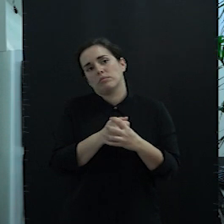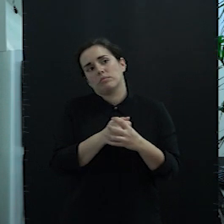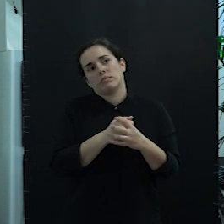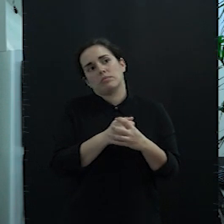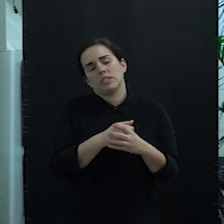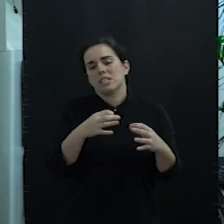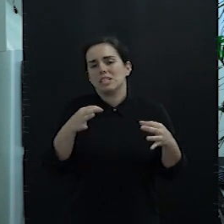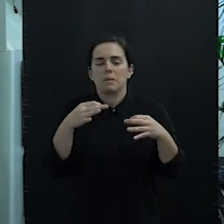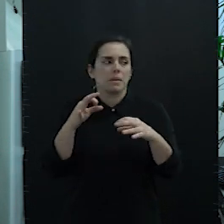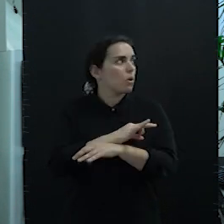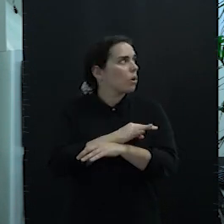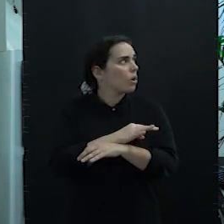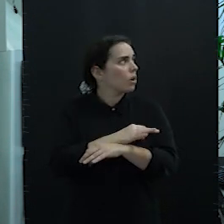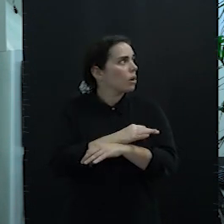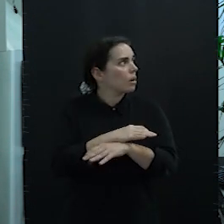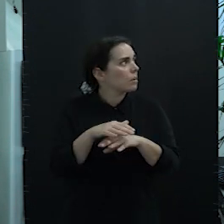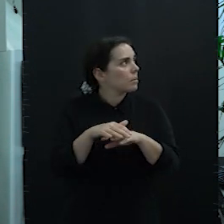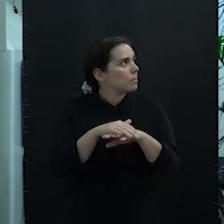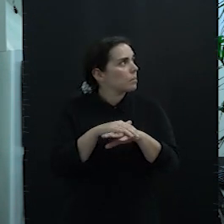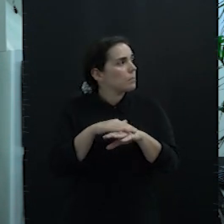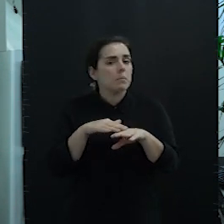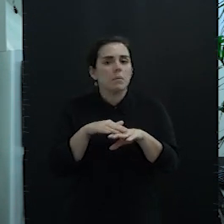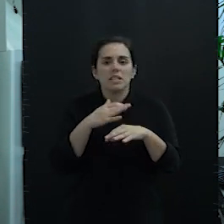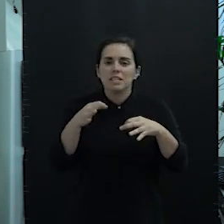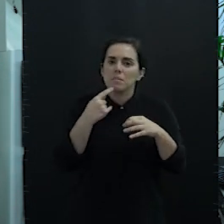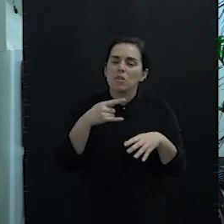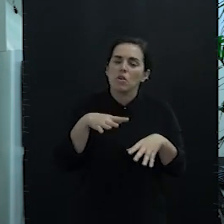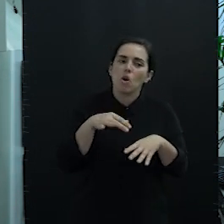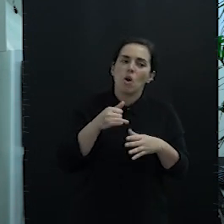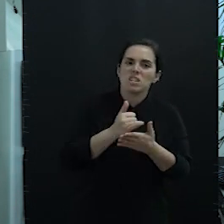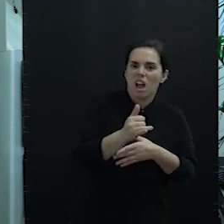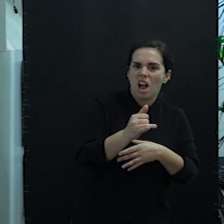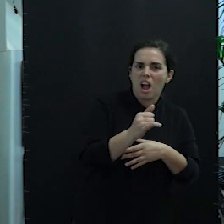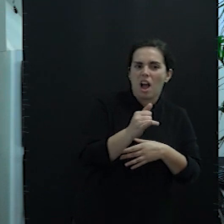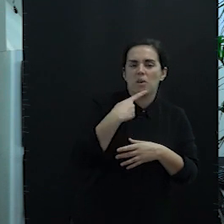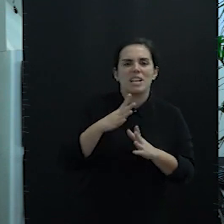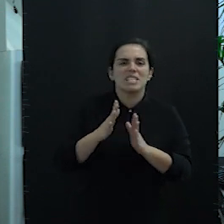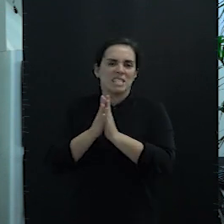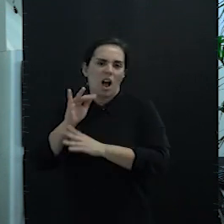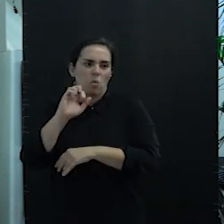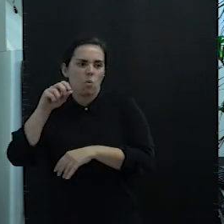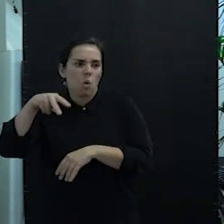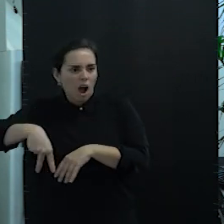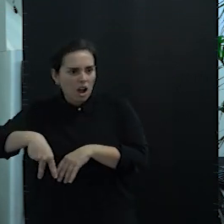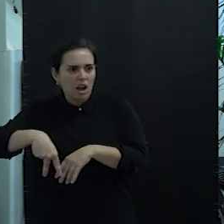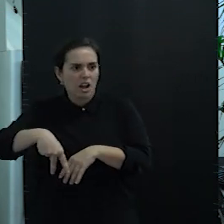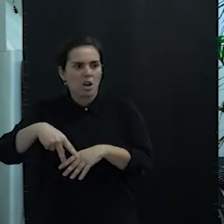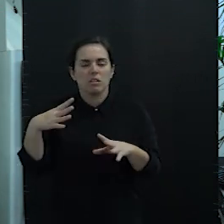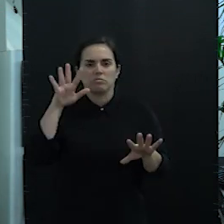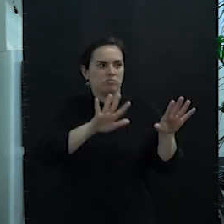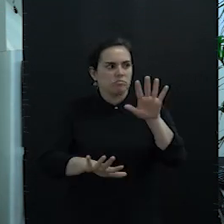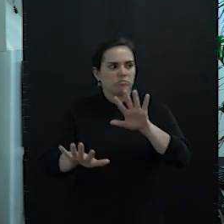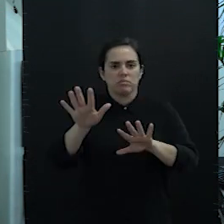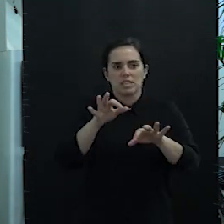Siempre me equivoco, perdón. Yo siempre digo guía de Isora, pero es Playa San Juan, que me armó ahí un lío con la cofradía y siempre se me enfada.